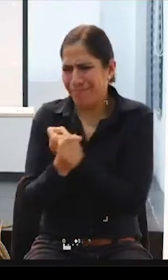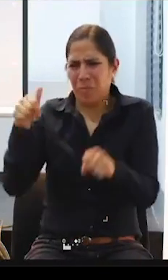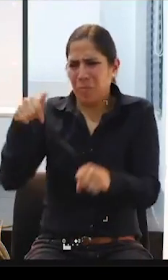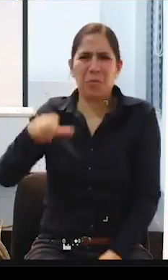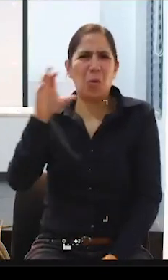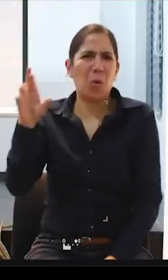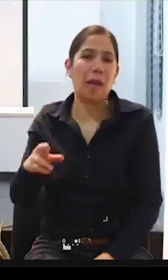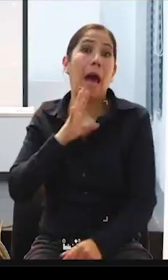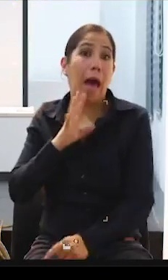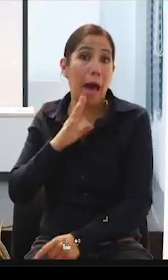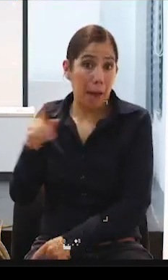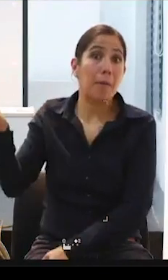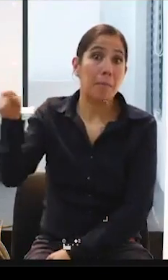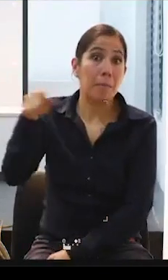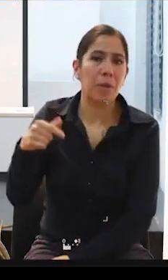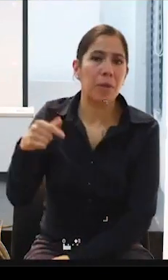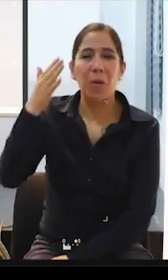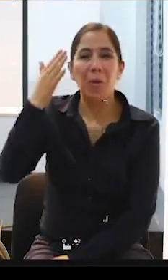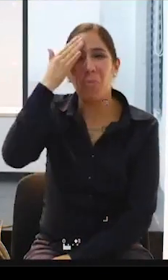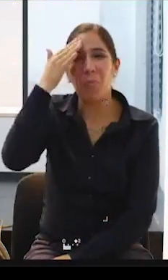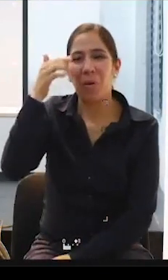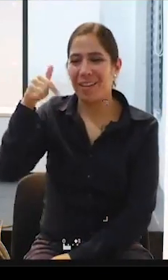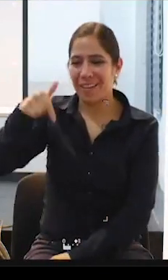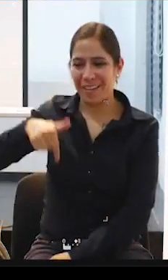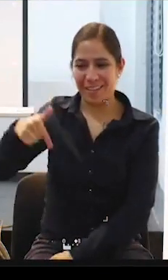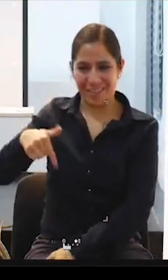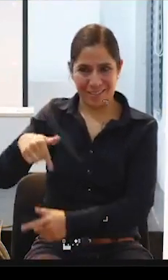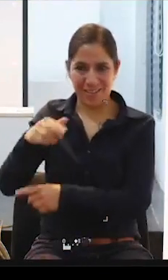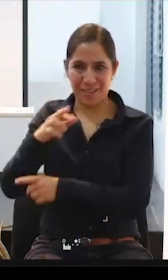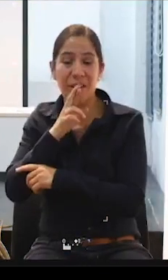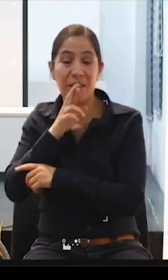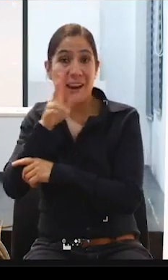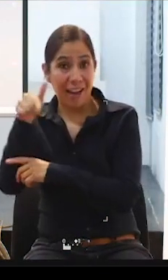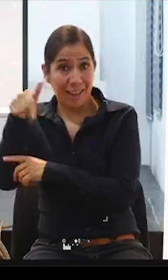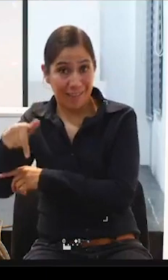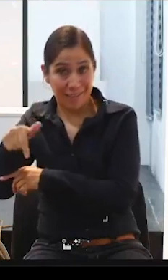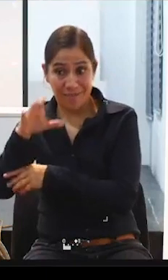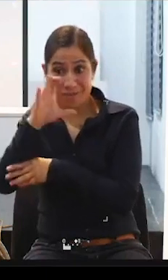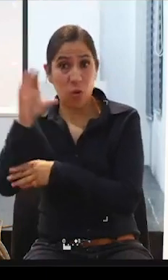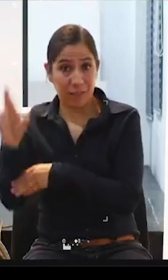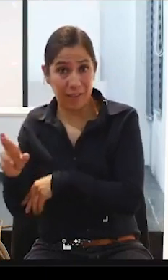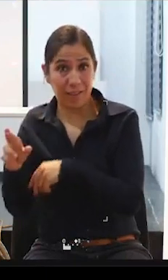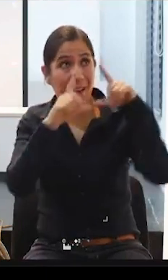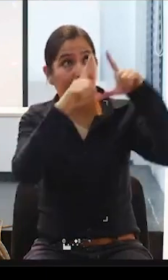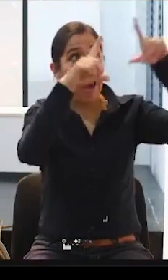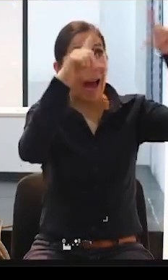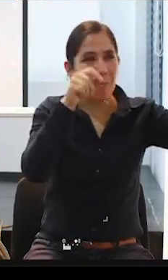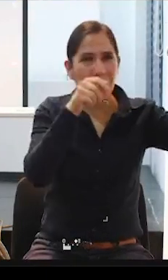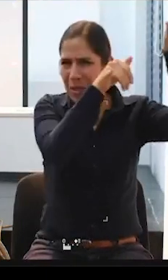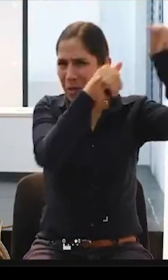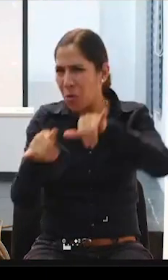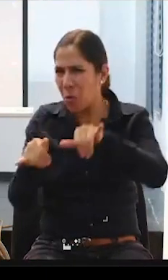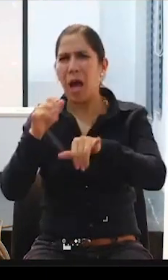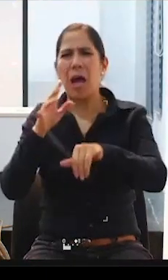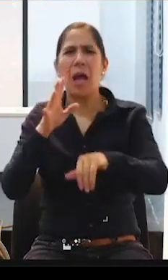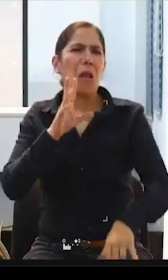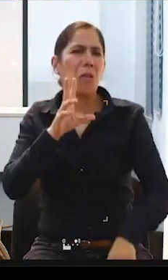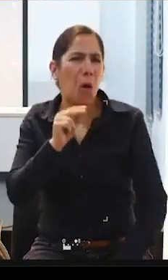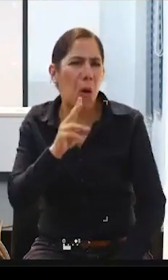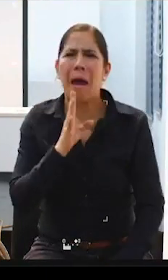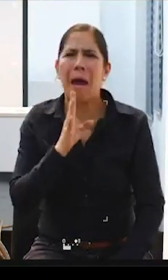no es la misma realidad, ¿verdad? Acá en nuestro país que en Japón, que, bueno, un montón de